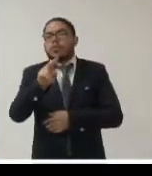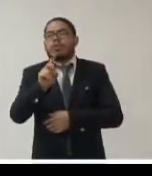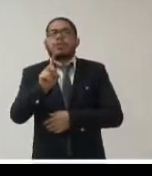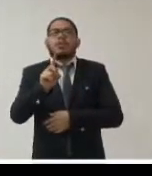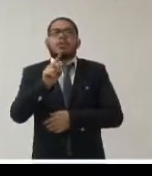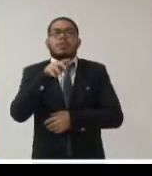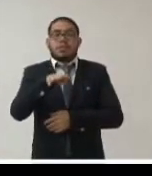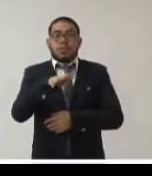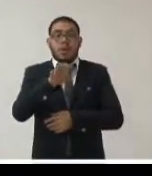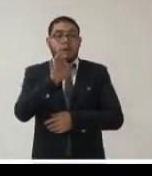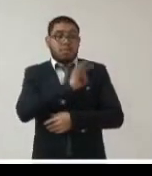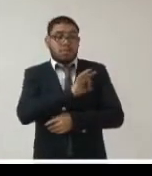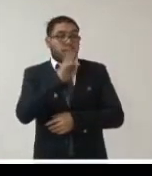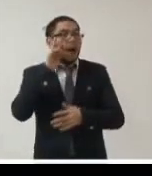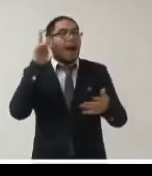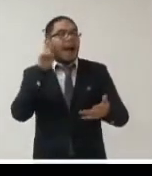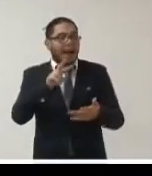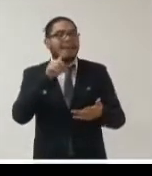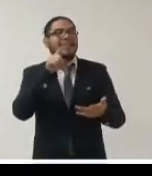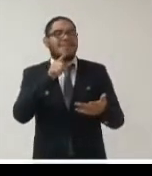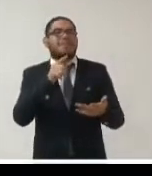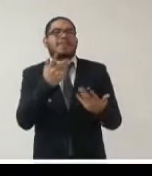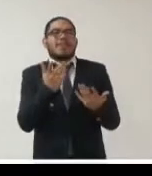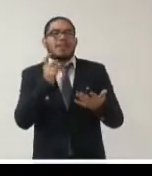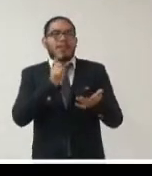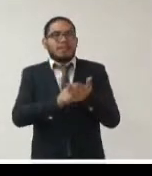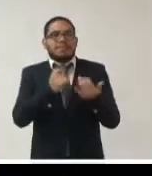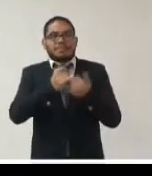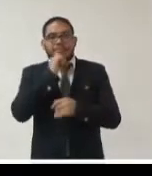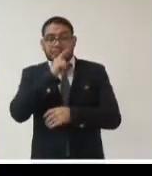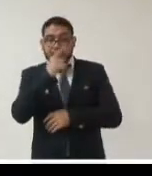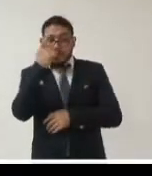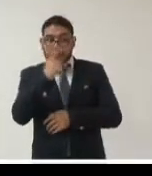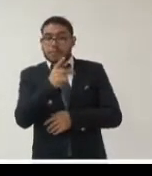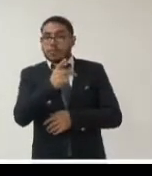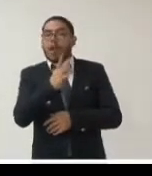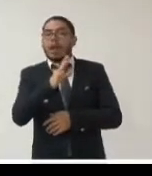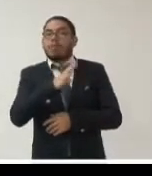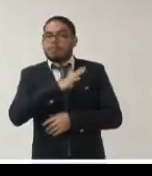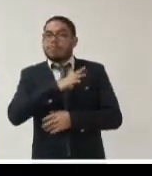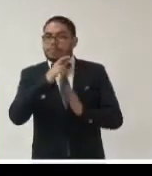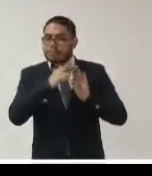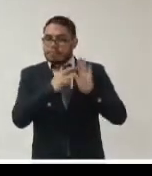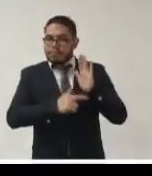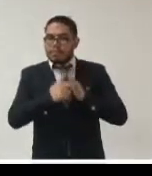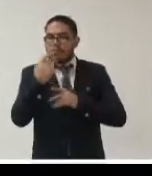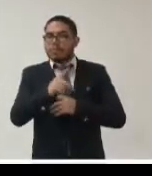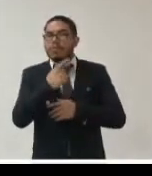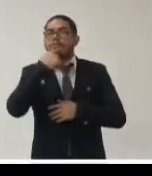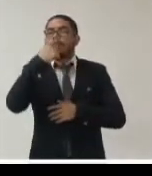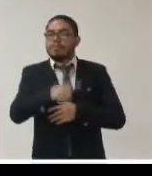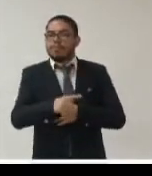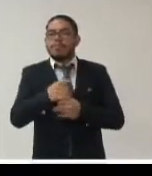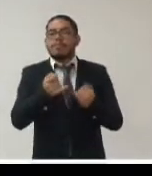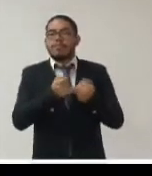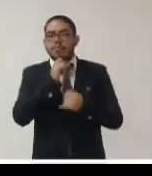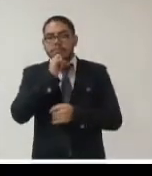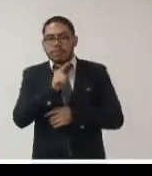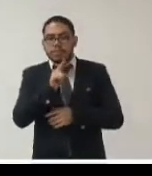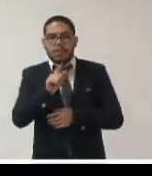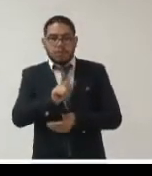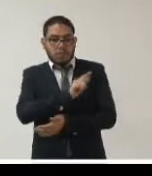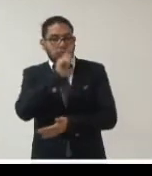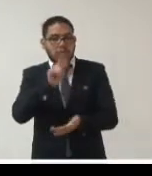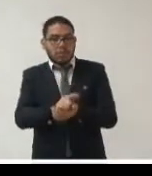ejemplo el seguimiento a las transferencias según las normas que se han ido emitiendo los decretos de urgencia normas con rango de ley